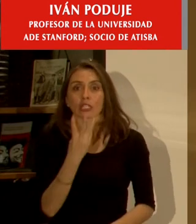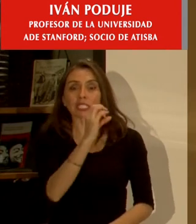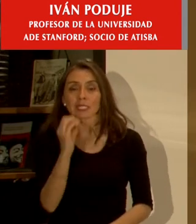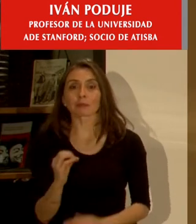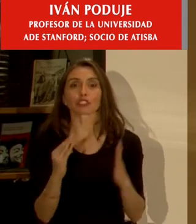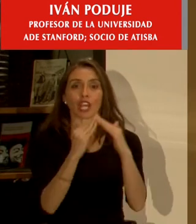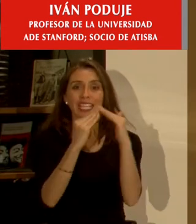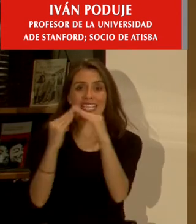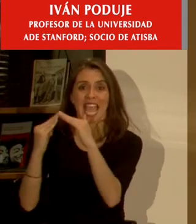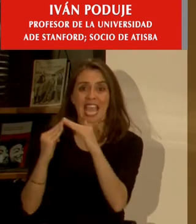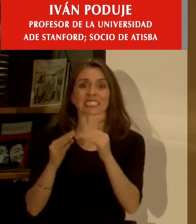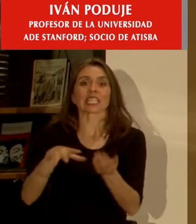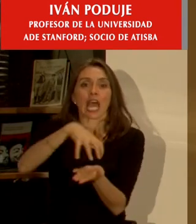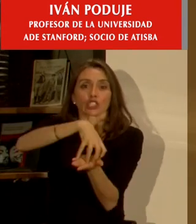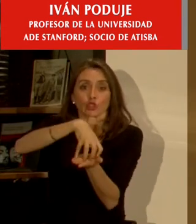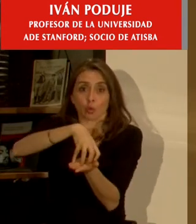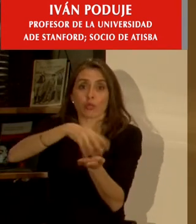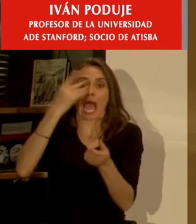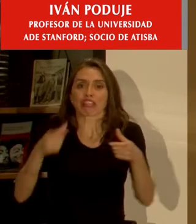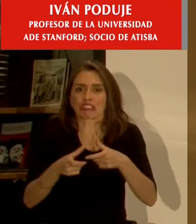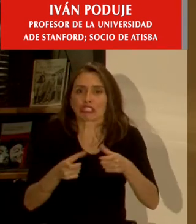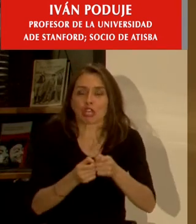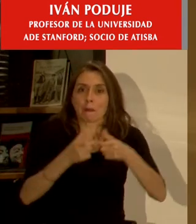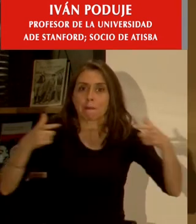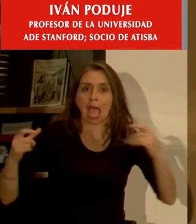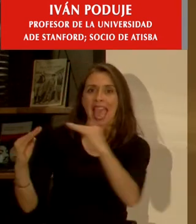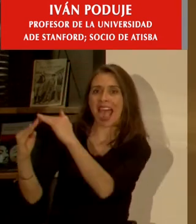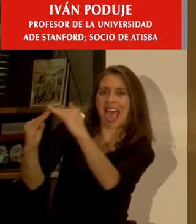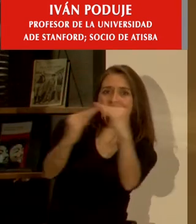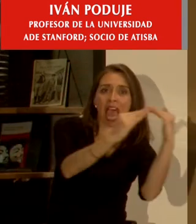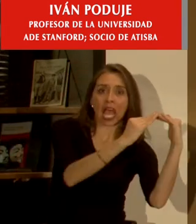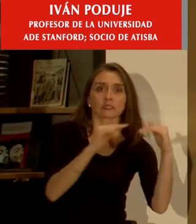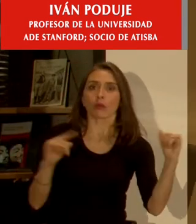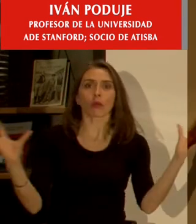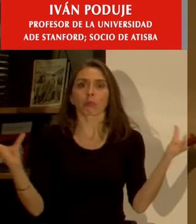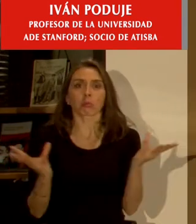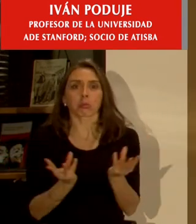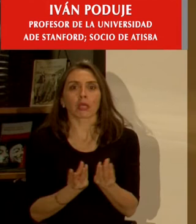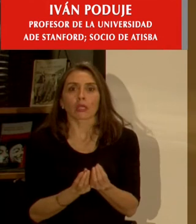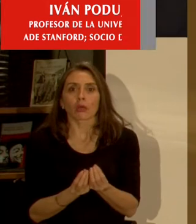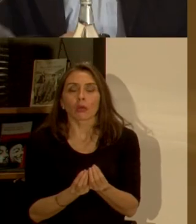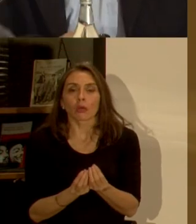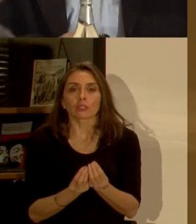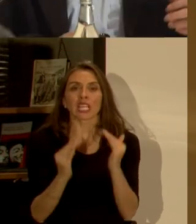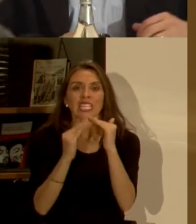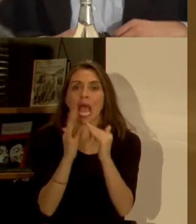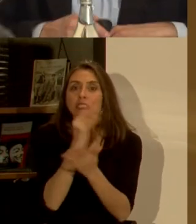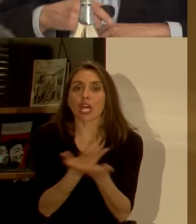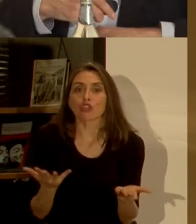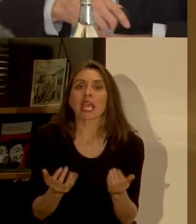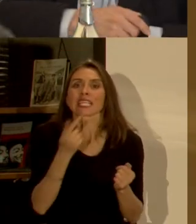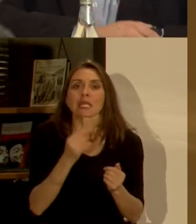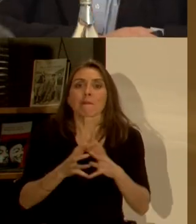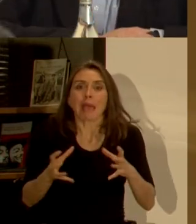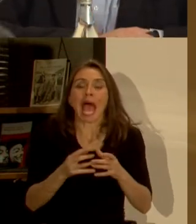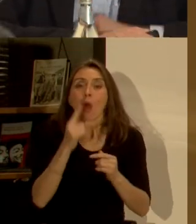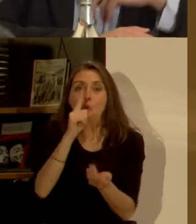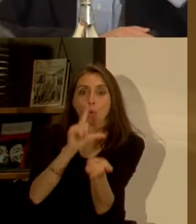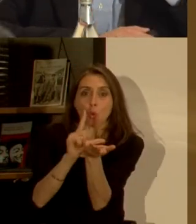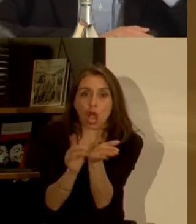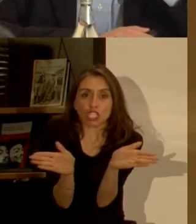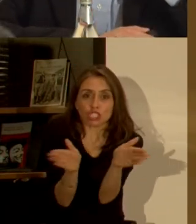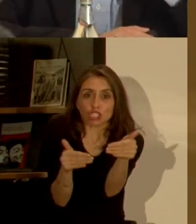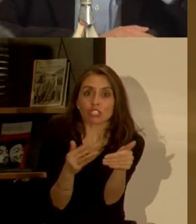explicaban la extensión de la ciudad han ido desapareciendo y hay una presión gigantesca por densificar esto en el Gran